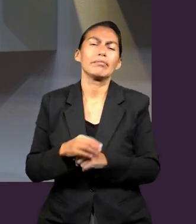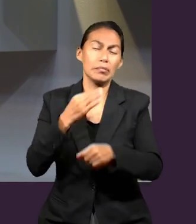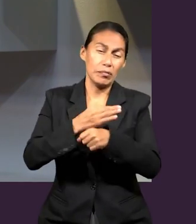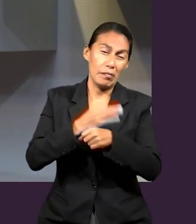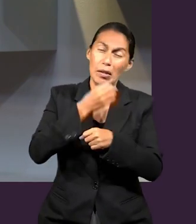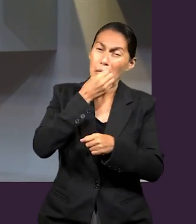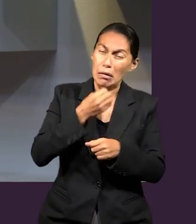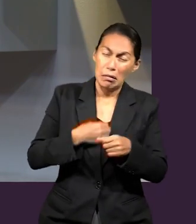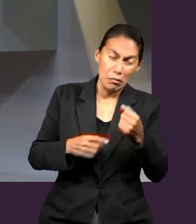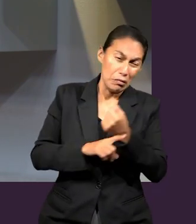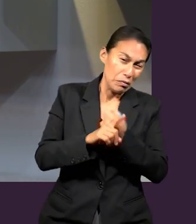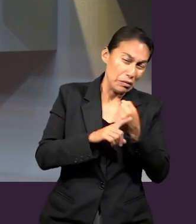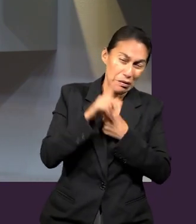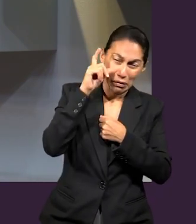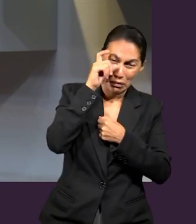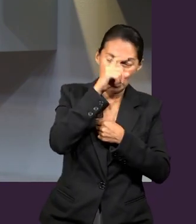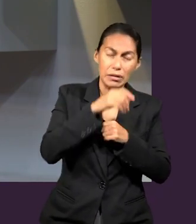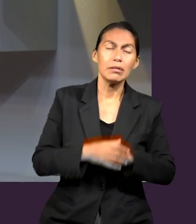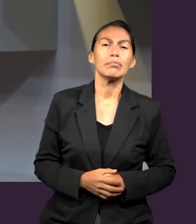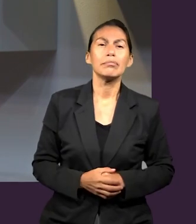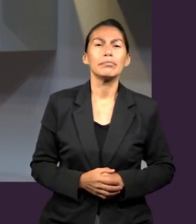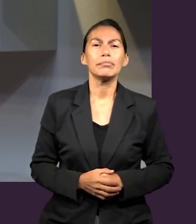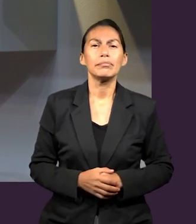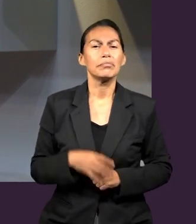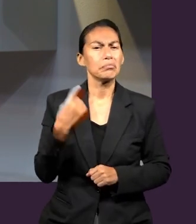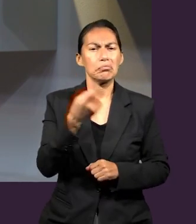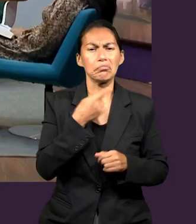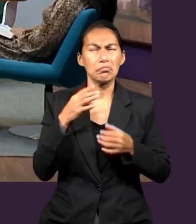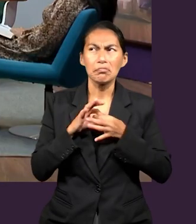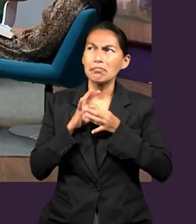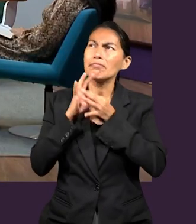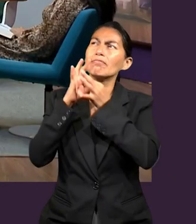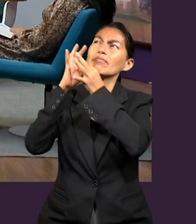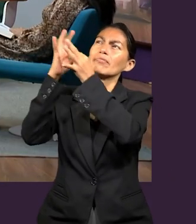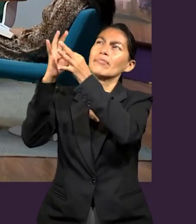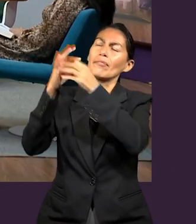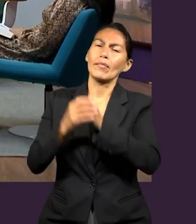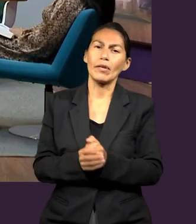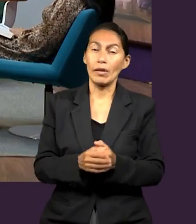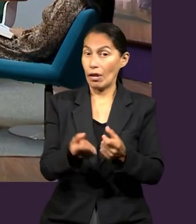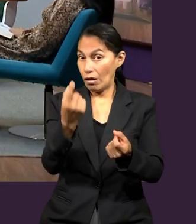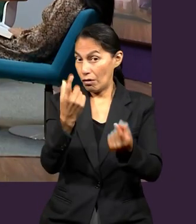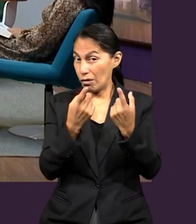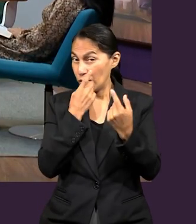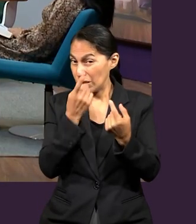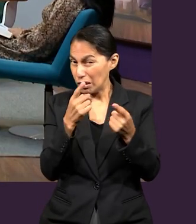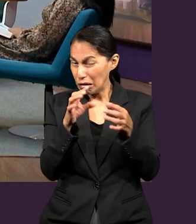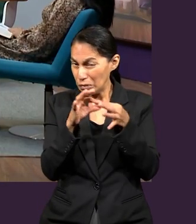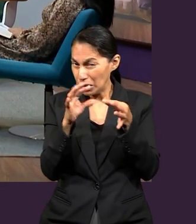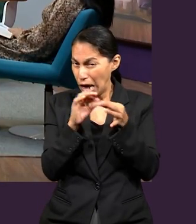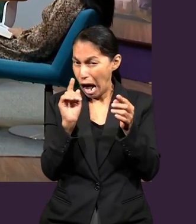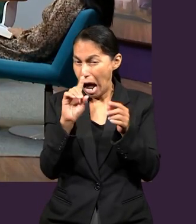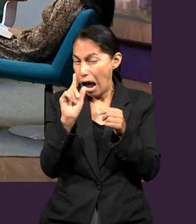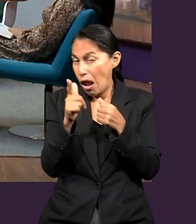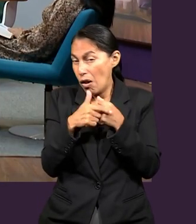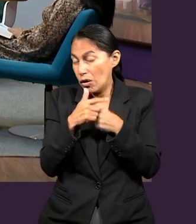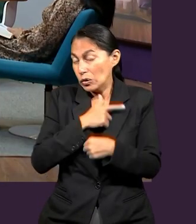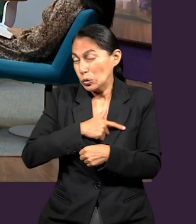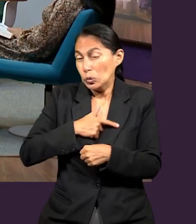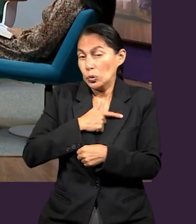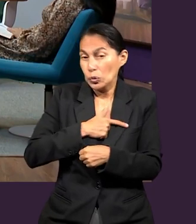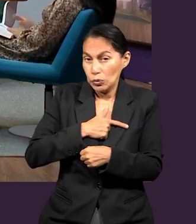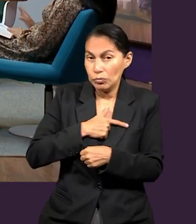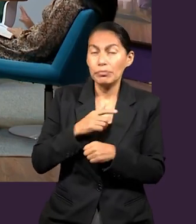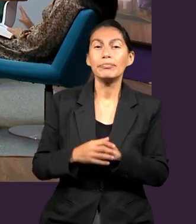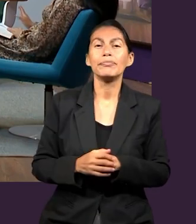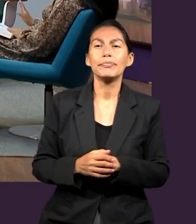continúe vivo en este tiempo que nos ha tocado vivir. ¿Alguien quiere comentar algo que le haya impactado muchísimo en esta